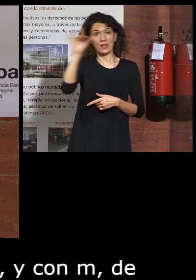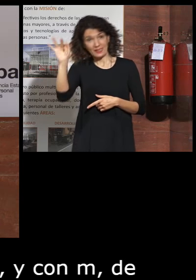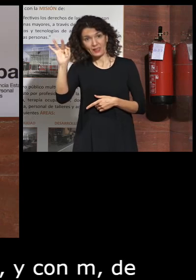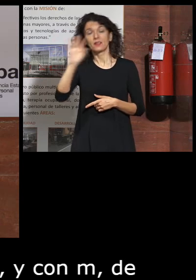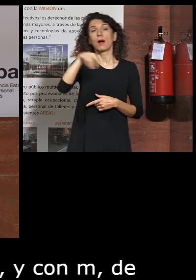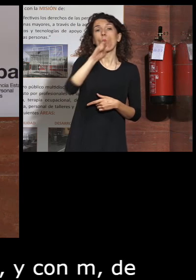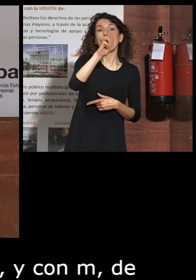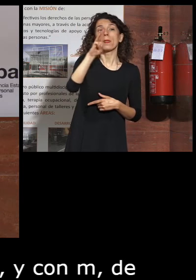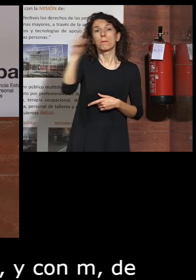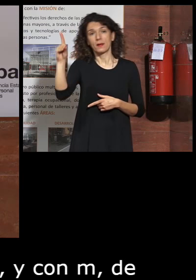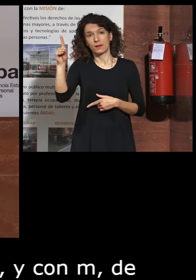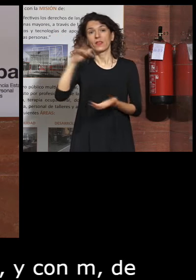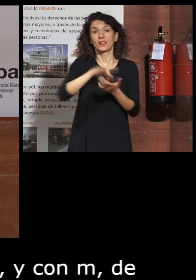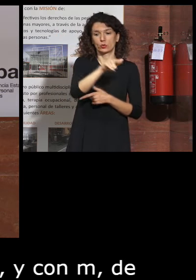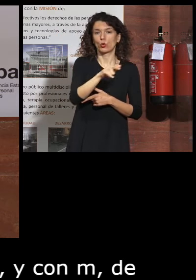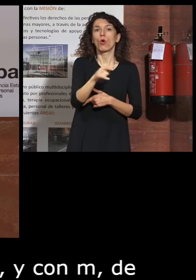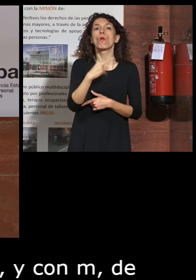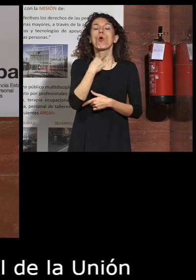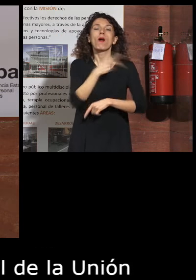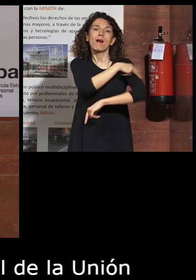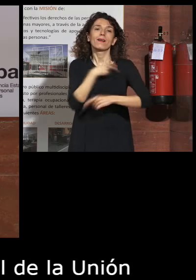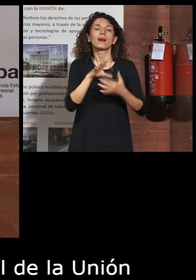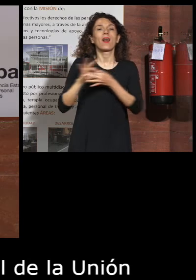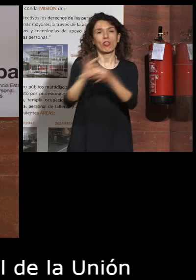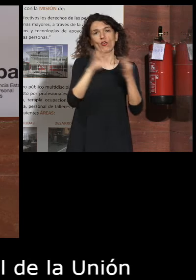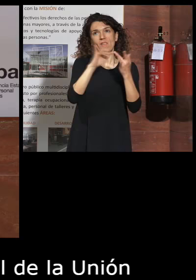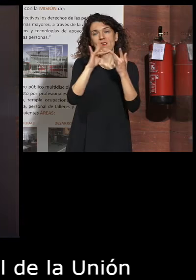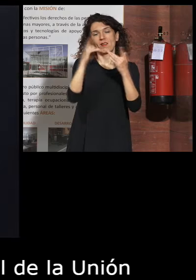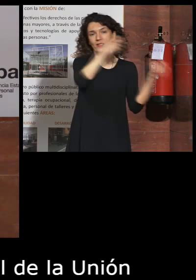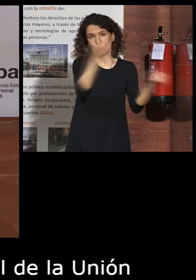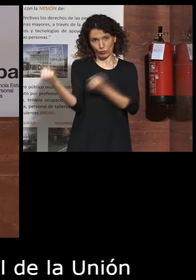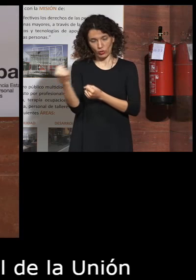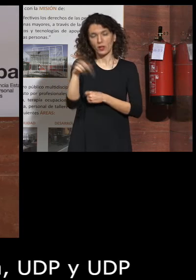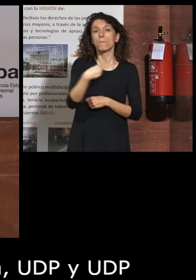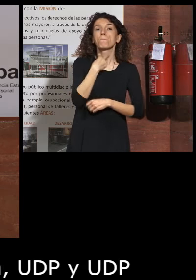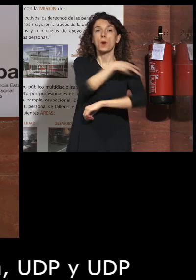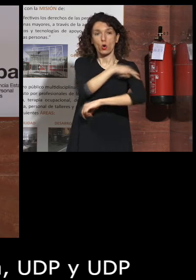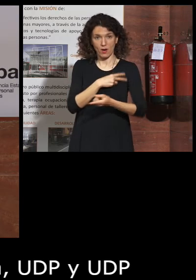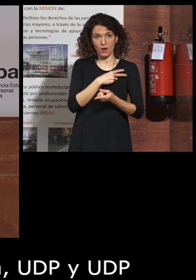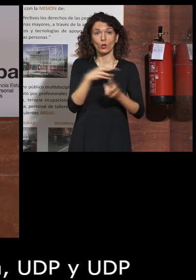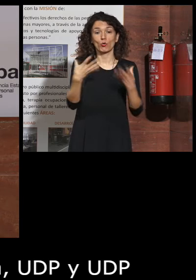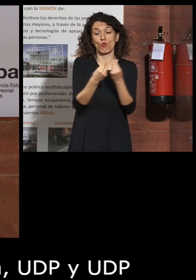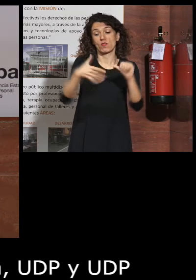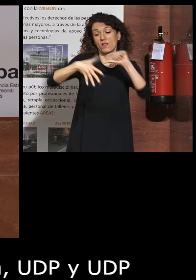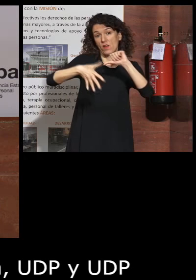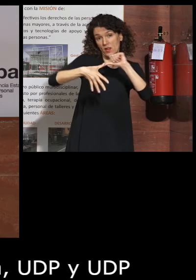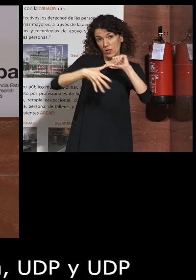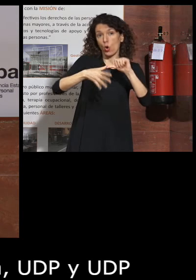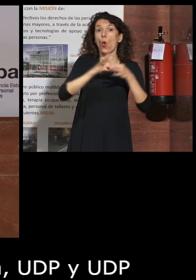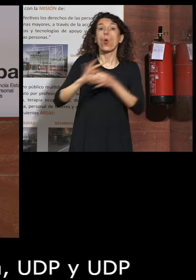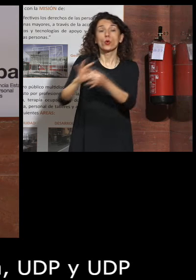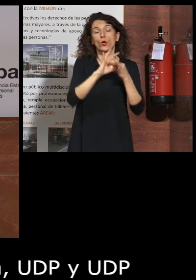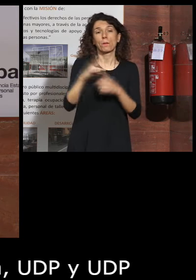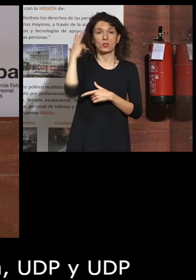Madrid donde es vocal de relaciones institucionales además es vocal de relaciones con Iberoamérica de la Unión Democrática de